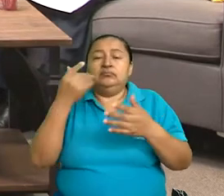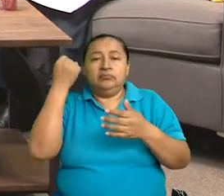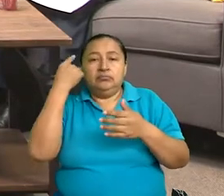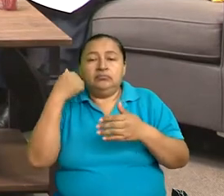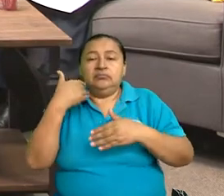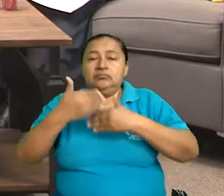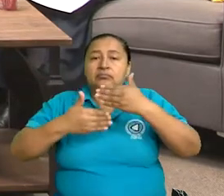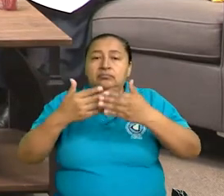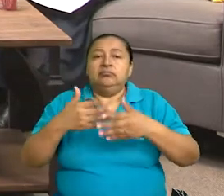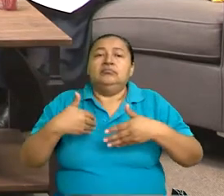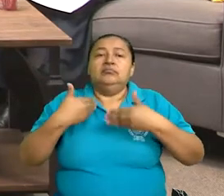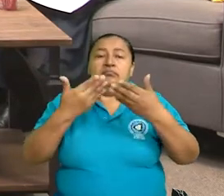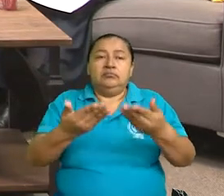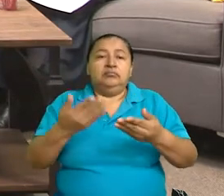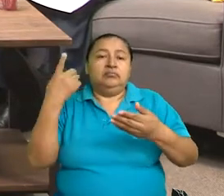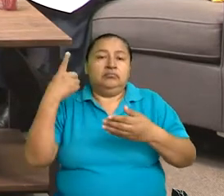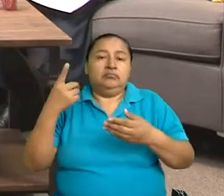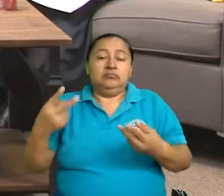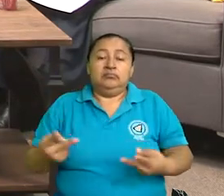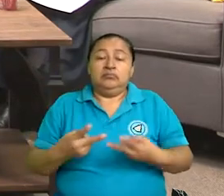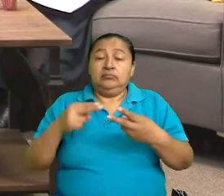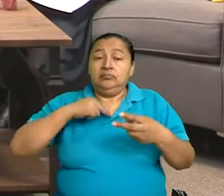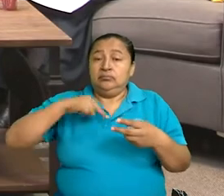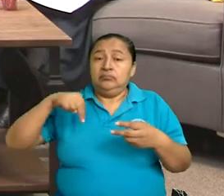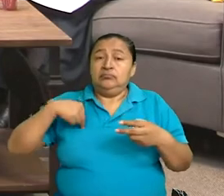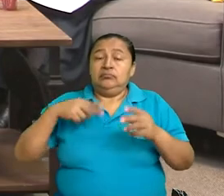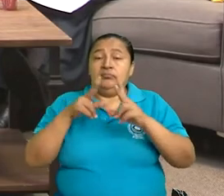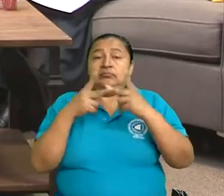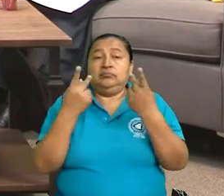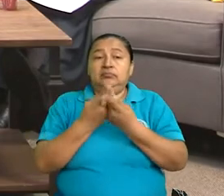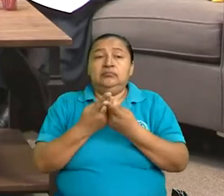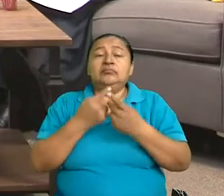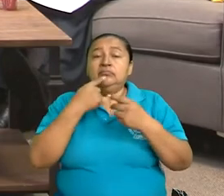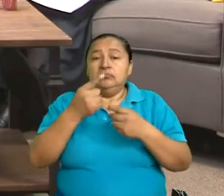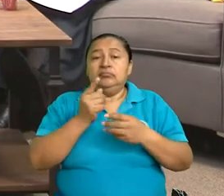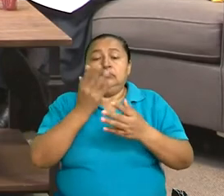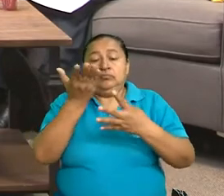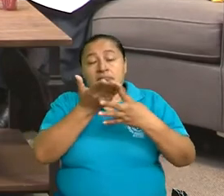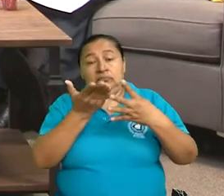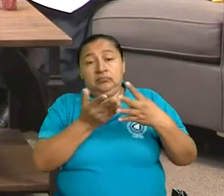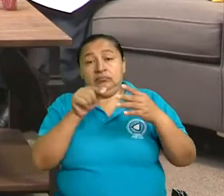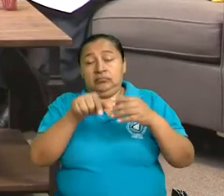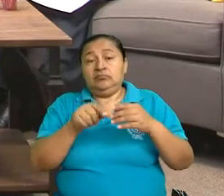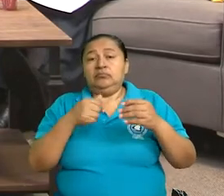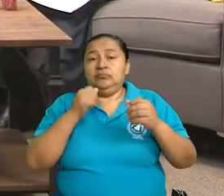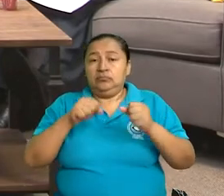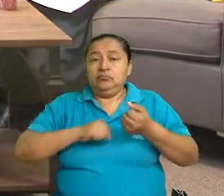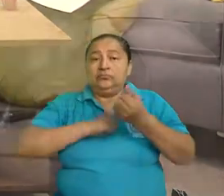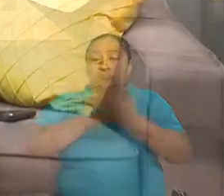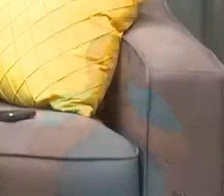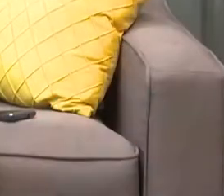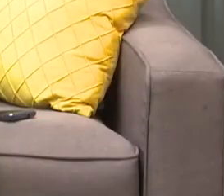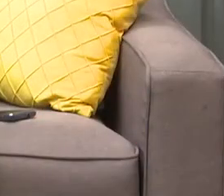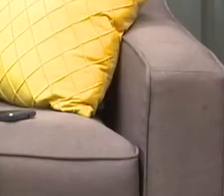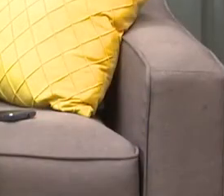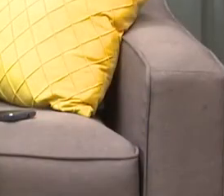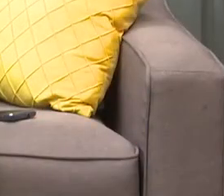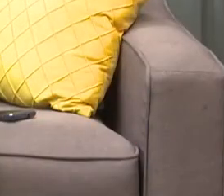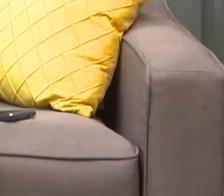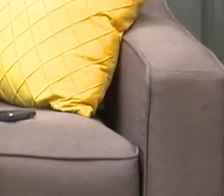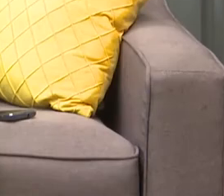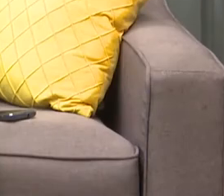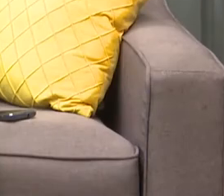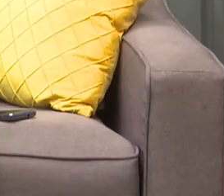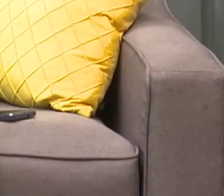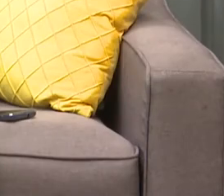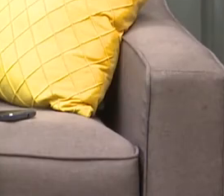el proceso de restitución de derechos que vive nuestro pueblo y cómo se enmarca este digesto jurídico en ese contexto tenemos que hacer una breve pausa